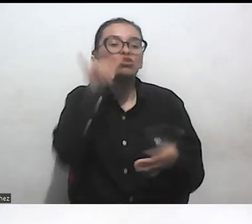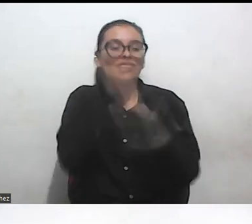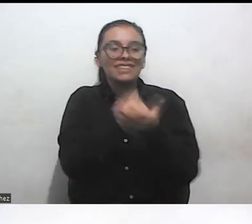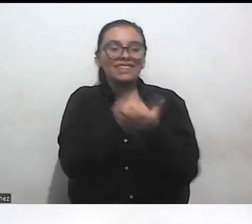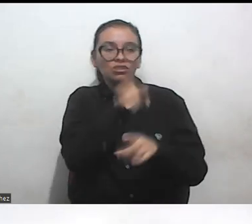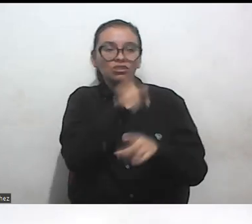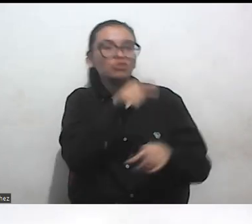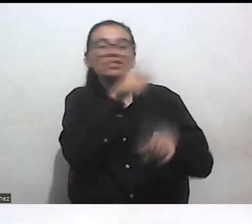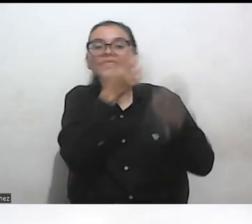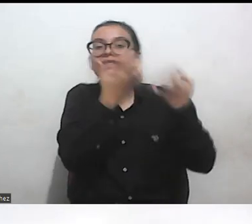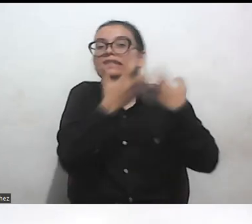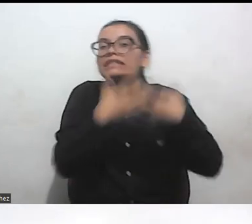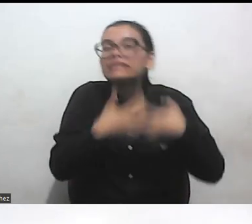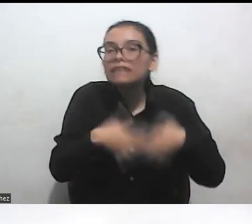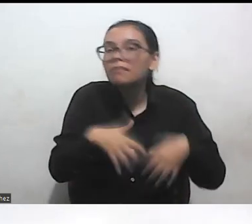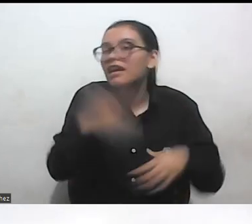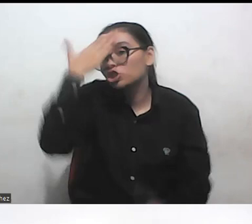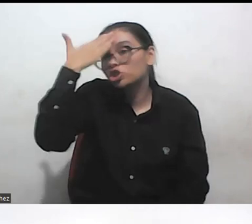caso en el que